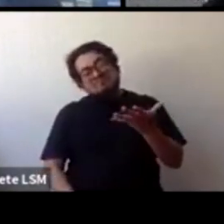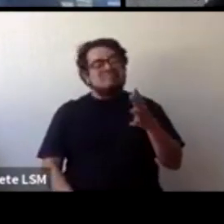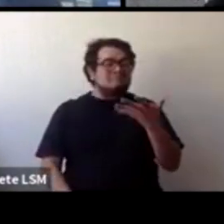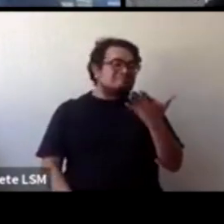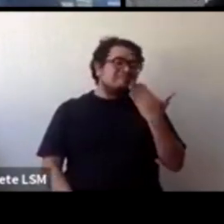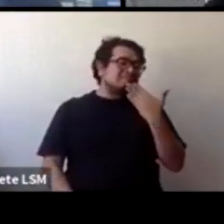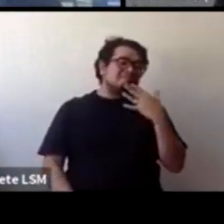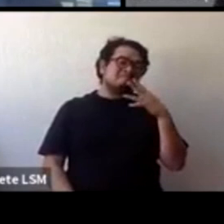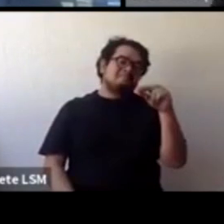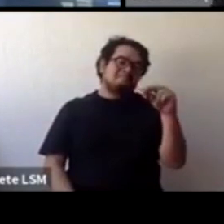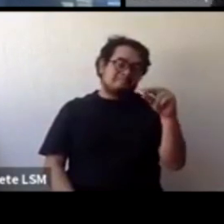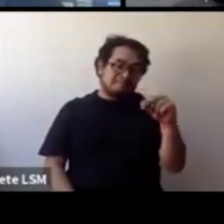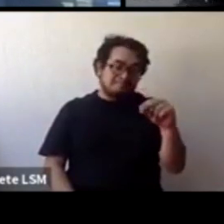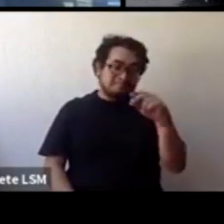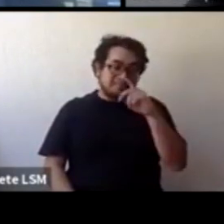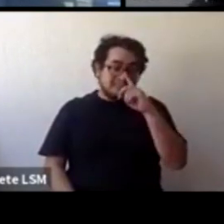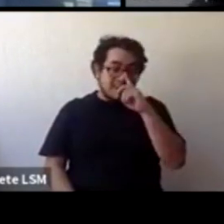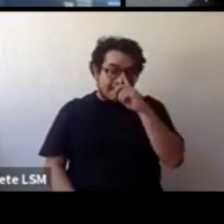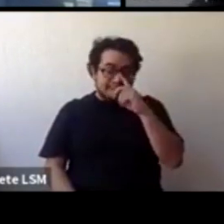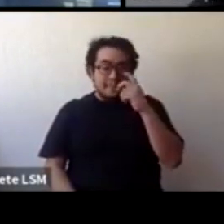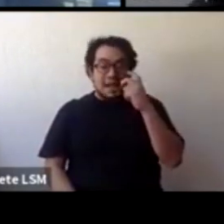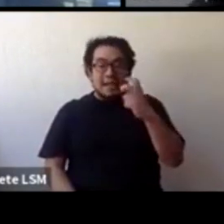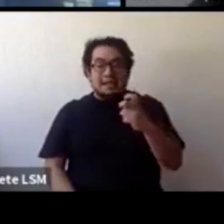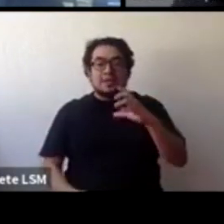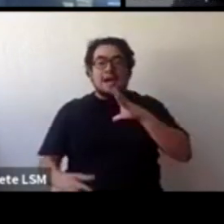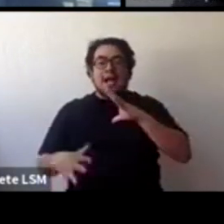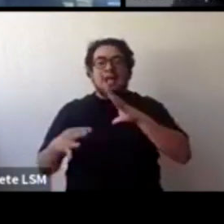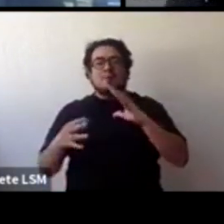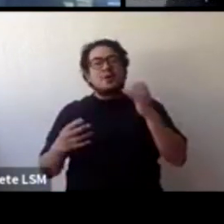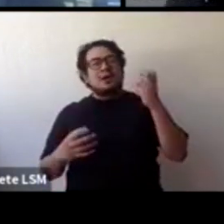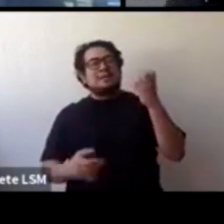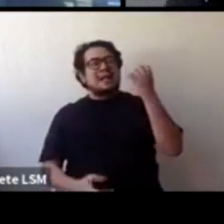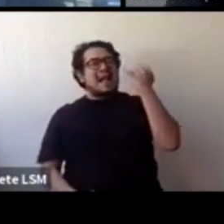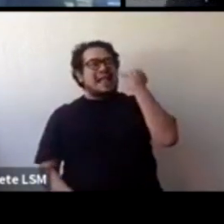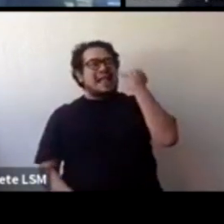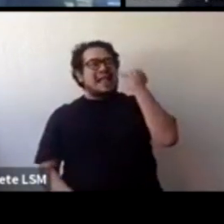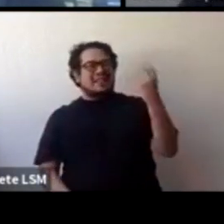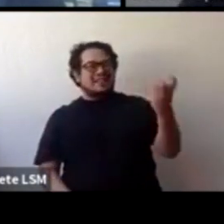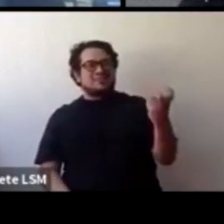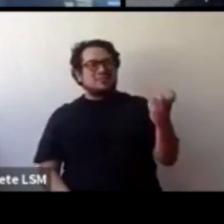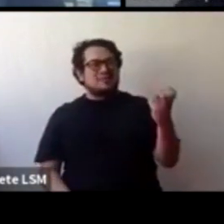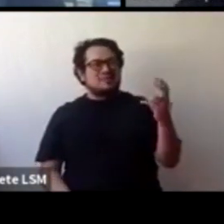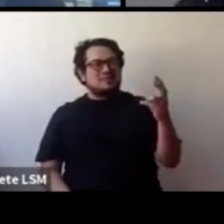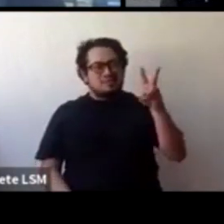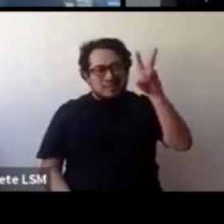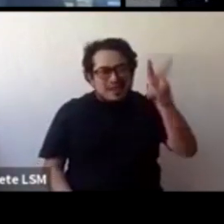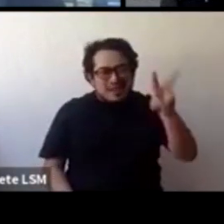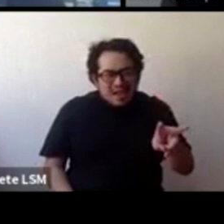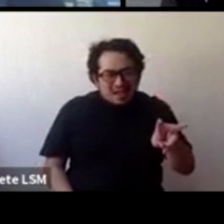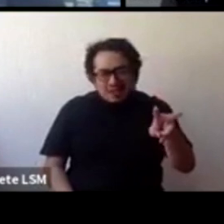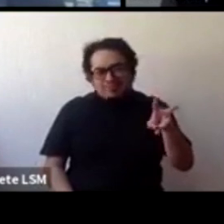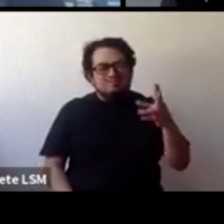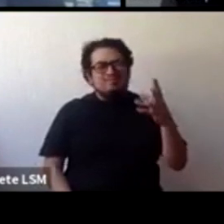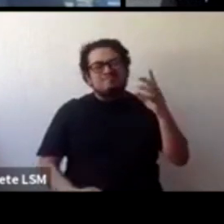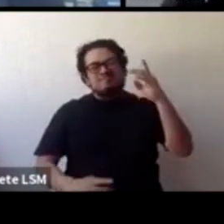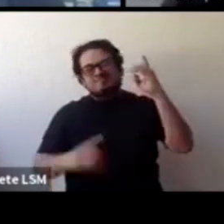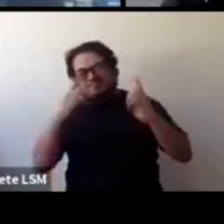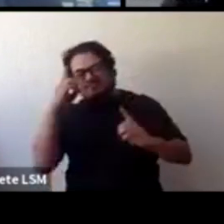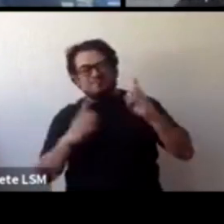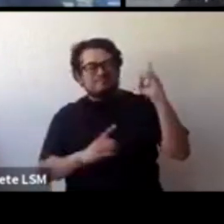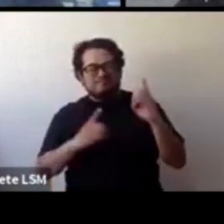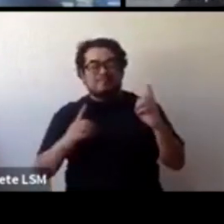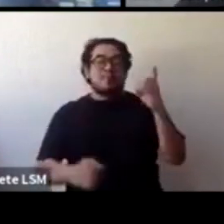inicialmente de que esto está asociado con pobreza, eso no es verdad. Entonces, tenemos que